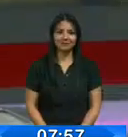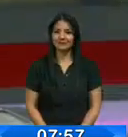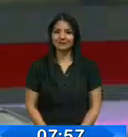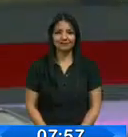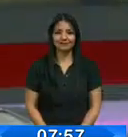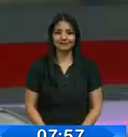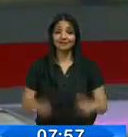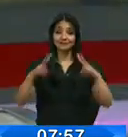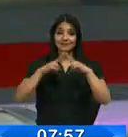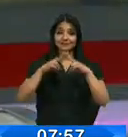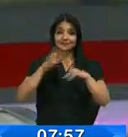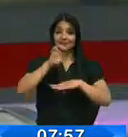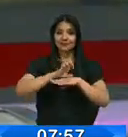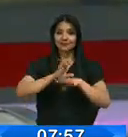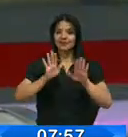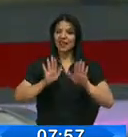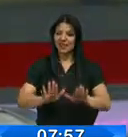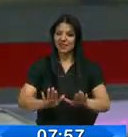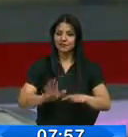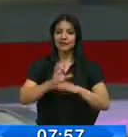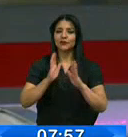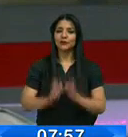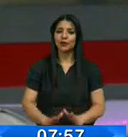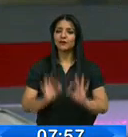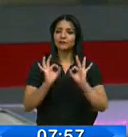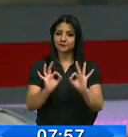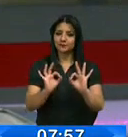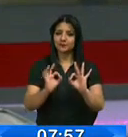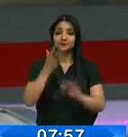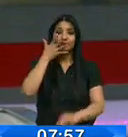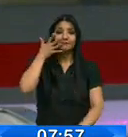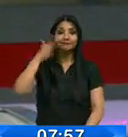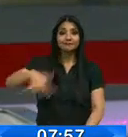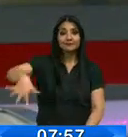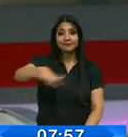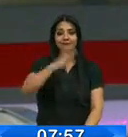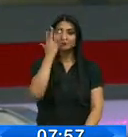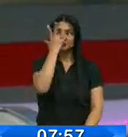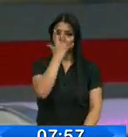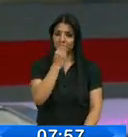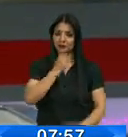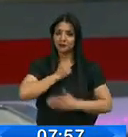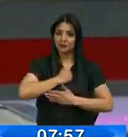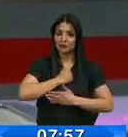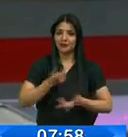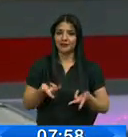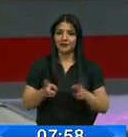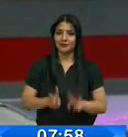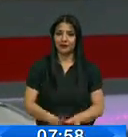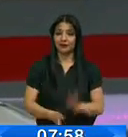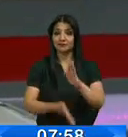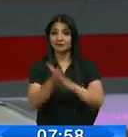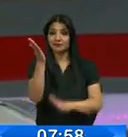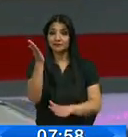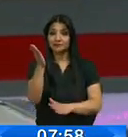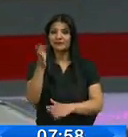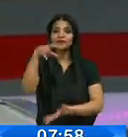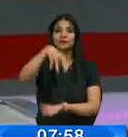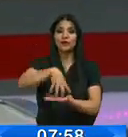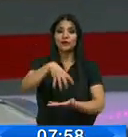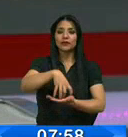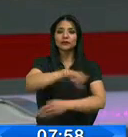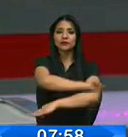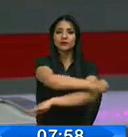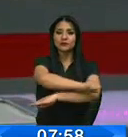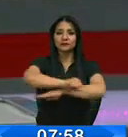Conocer nuestro país es parte de ser un buen ecuatoriano y la Amazonía es divina y la nuestra. Vamos a irnos a la provincia de Sucumbíos. Aquí